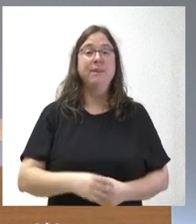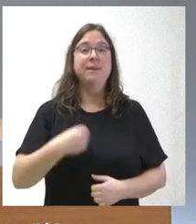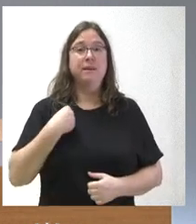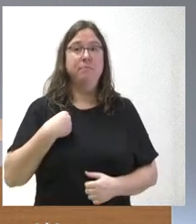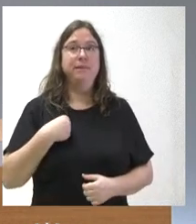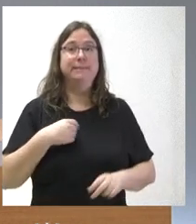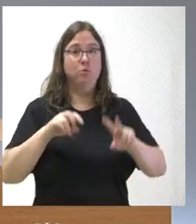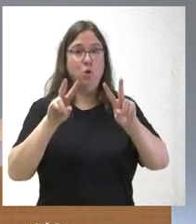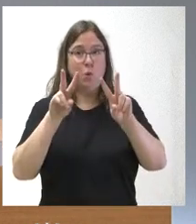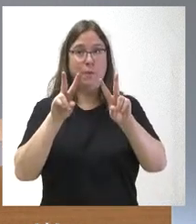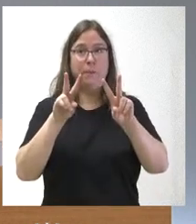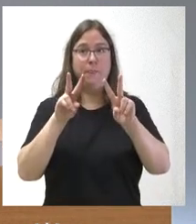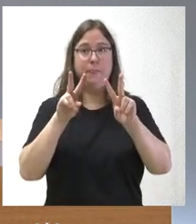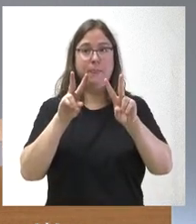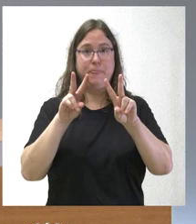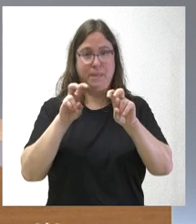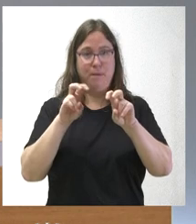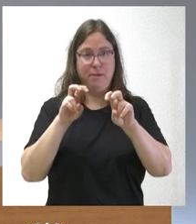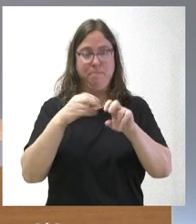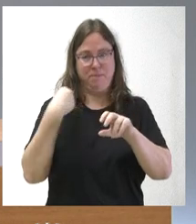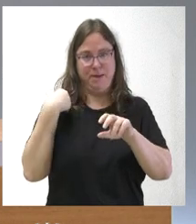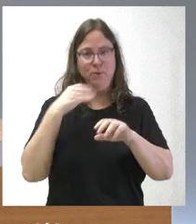demanda información.